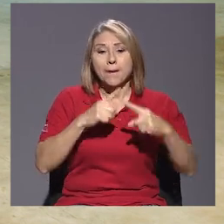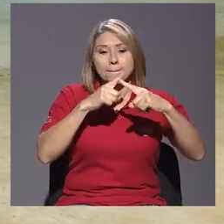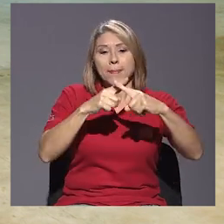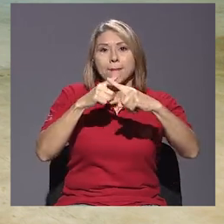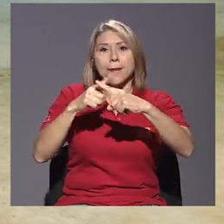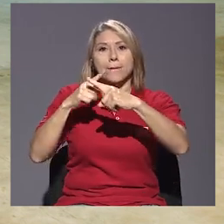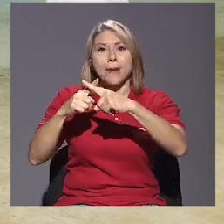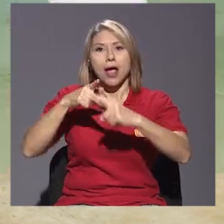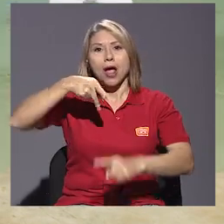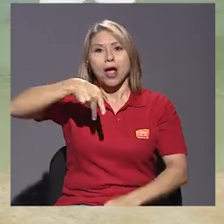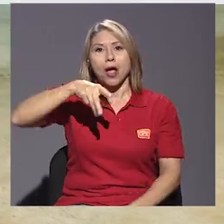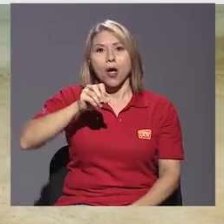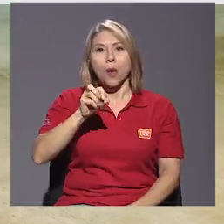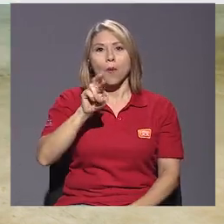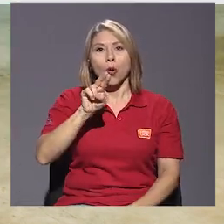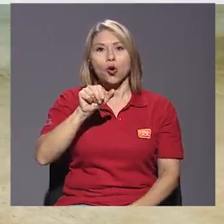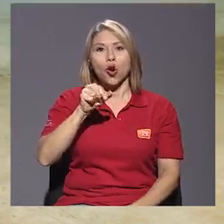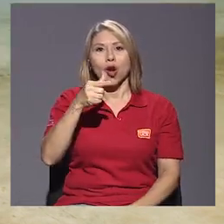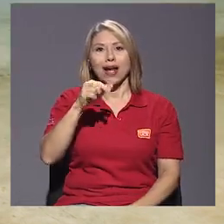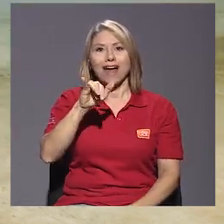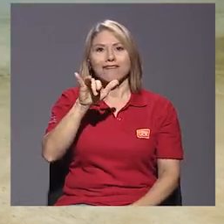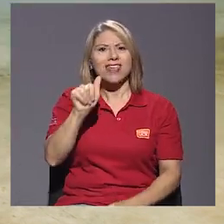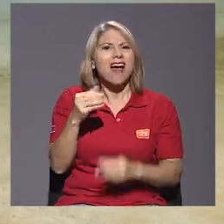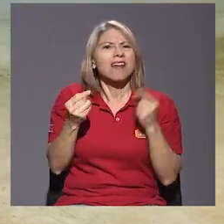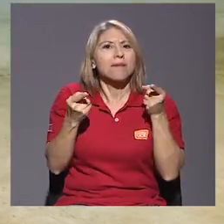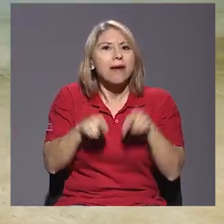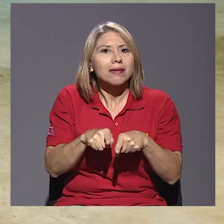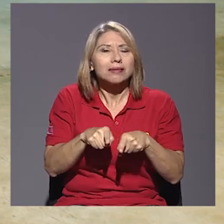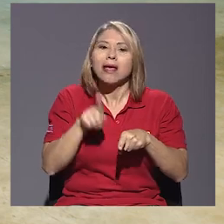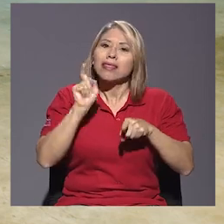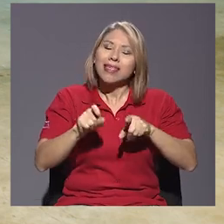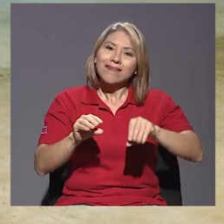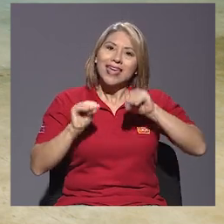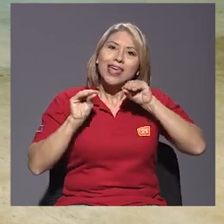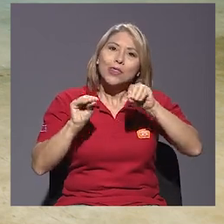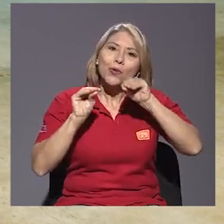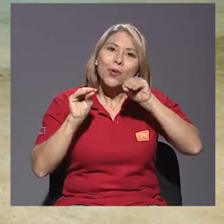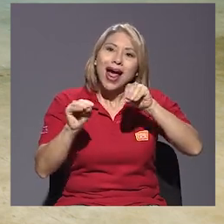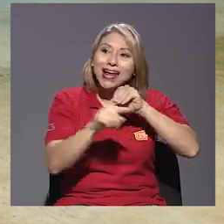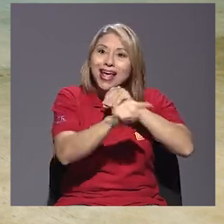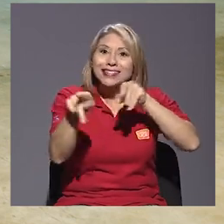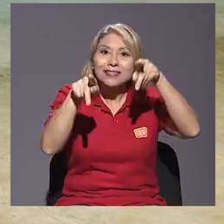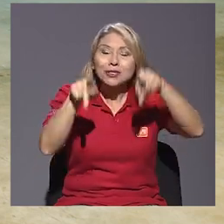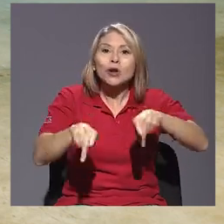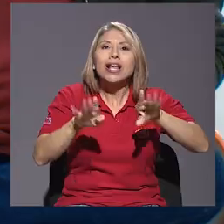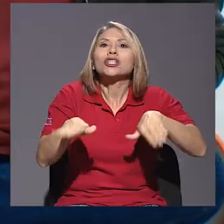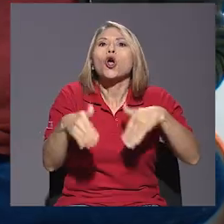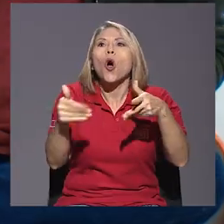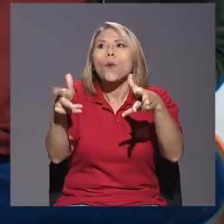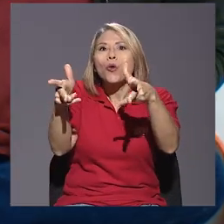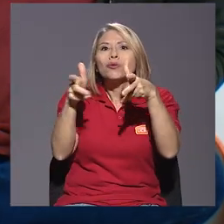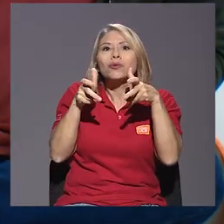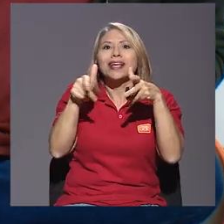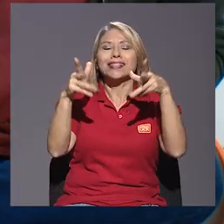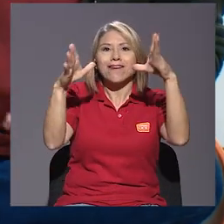de la pornografía? Que se tiene que educar a la persona a cómo consumir ese tipo de información. Yo fui de esa